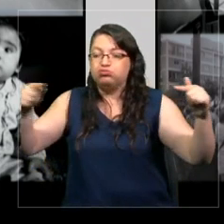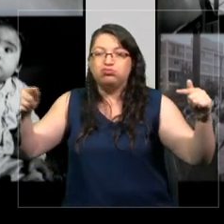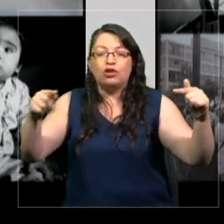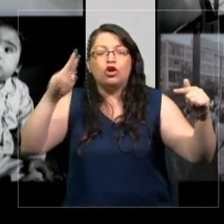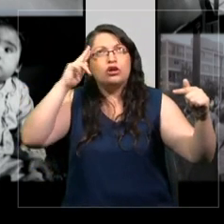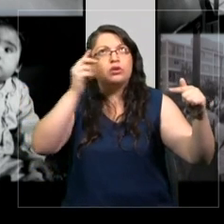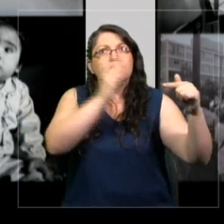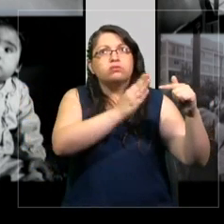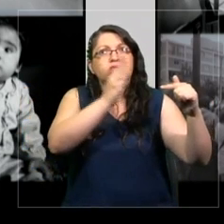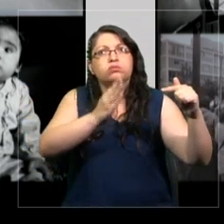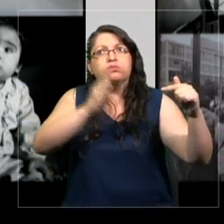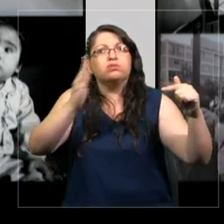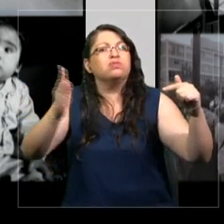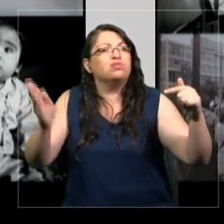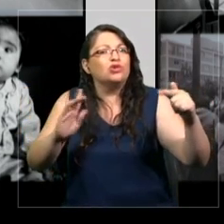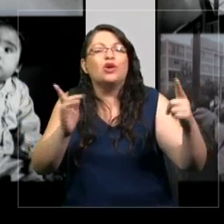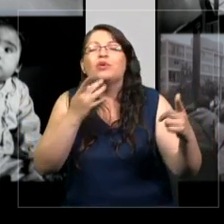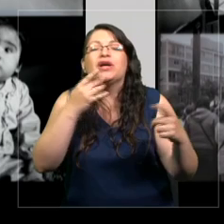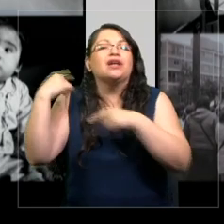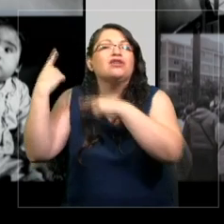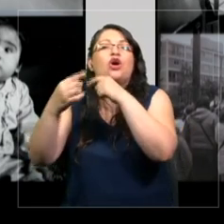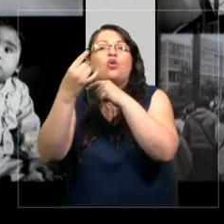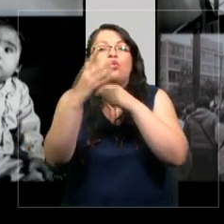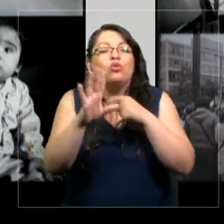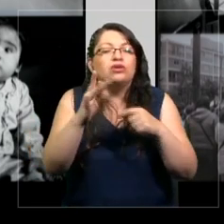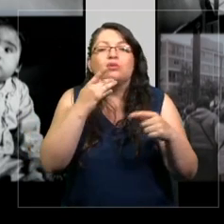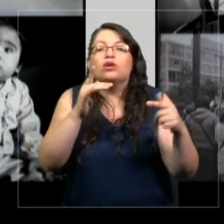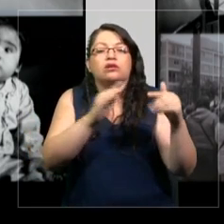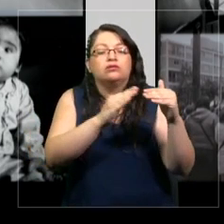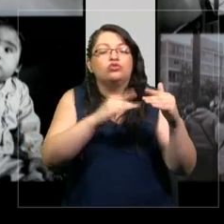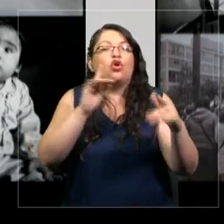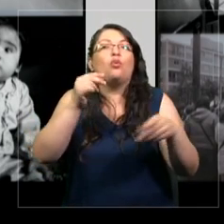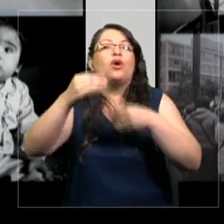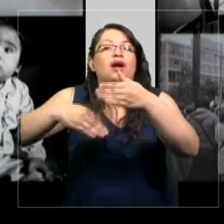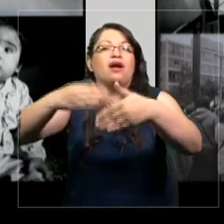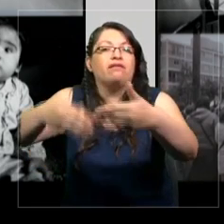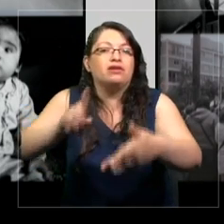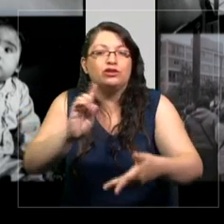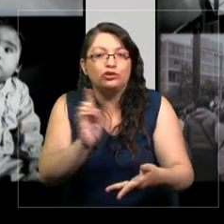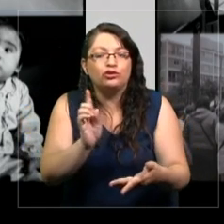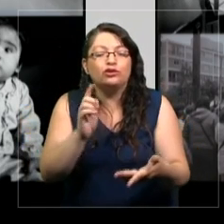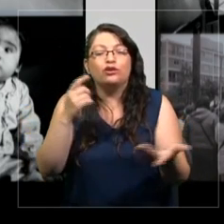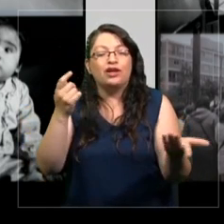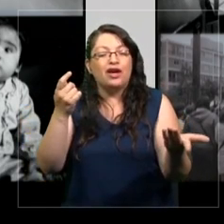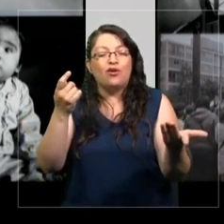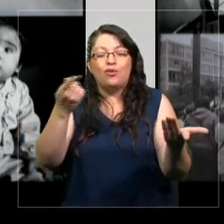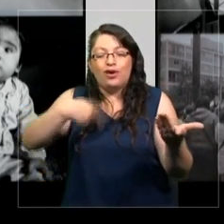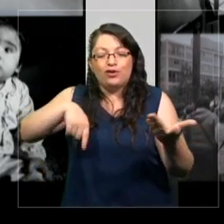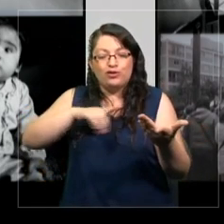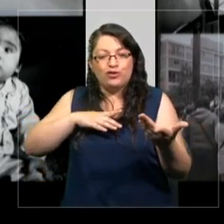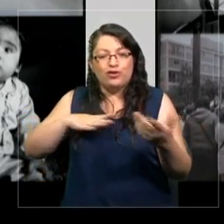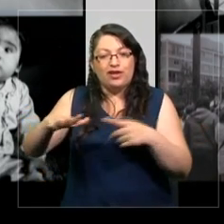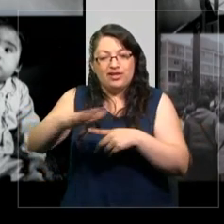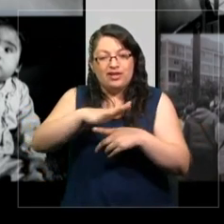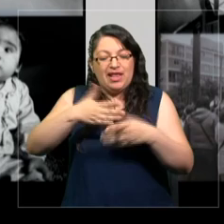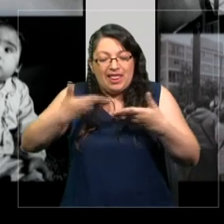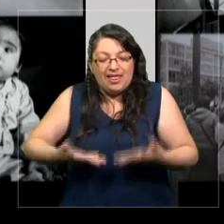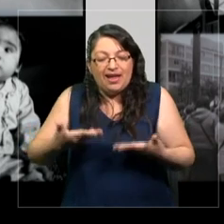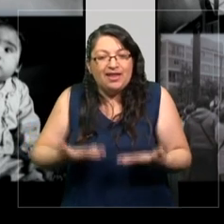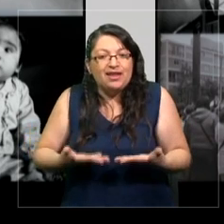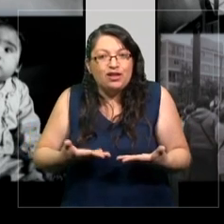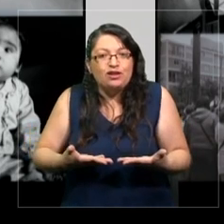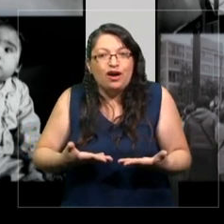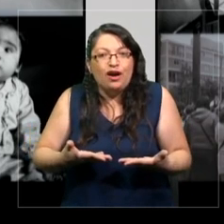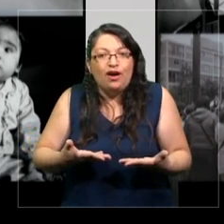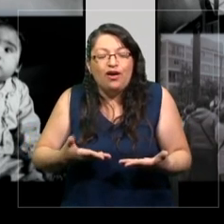son lineales, porque no existe una historia única, porque no hay un progreso, porque nosotros creemos desde la contingencia, desde el presente que podemos